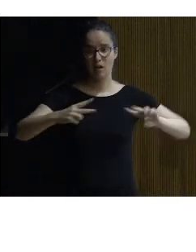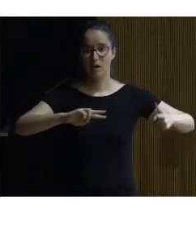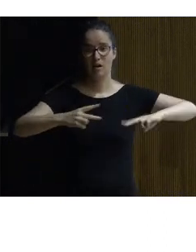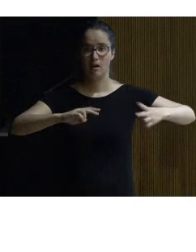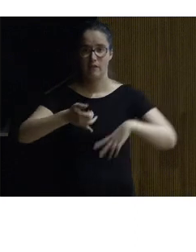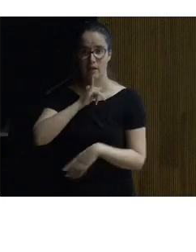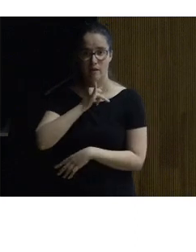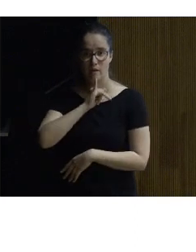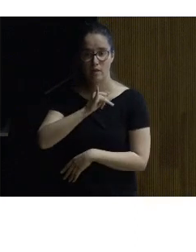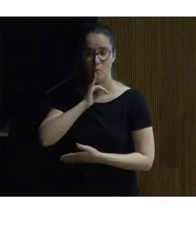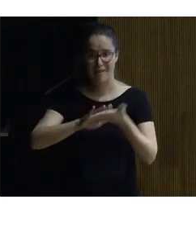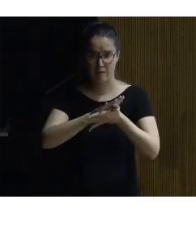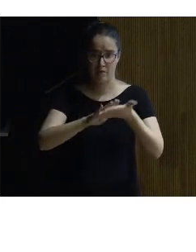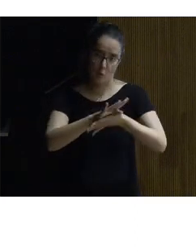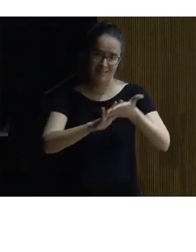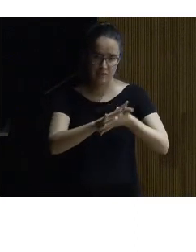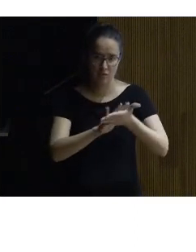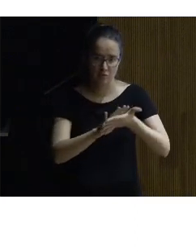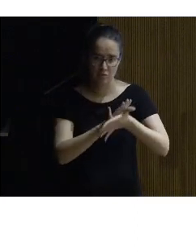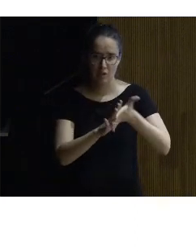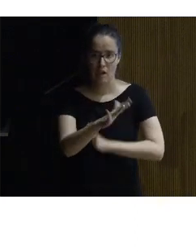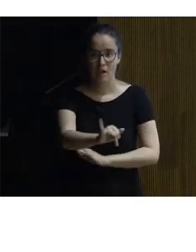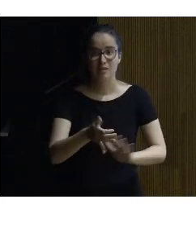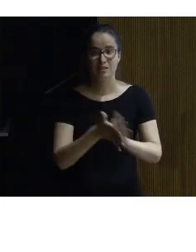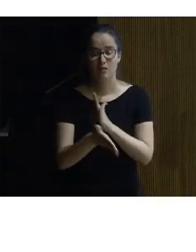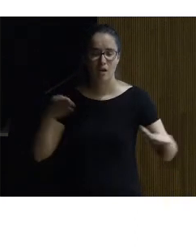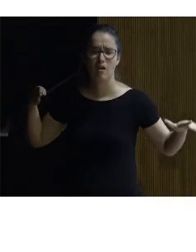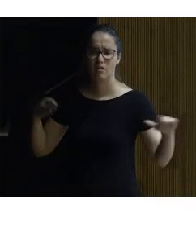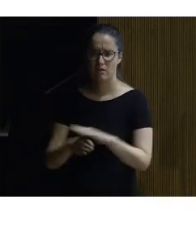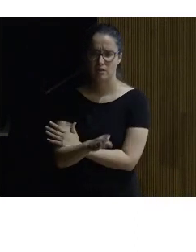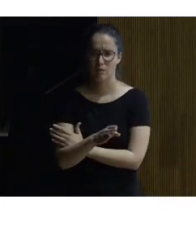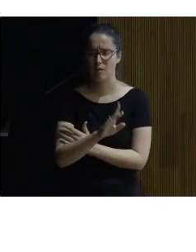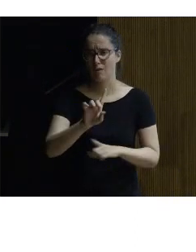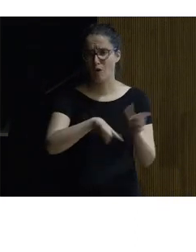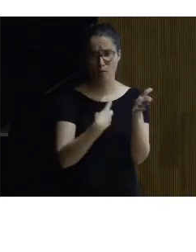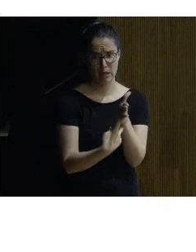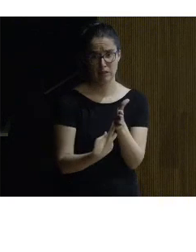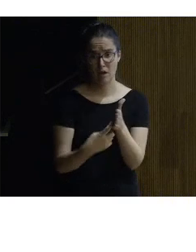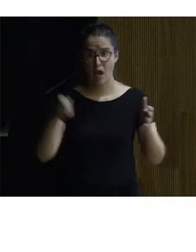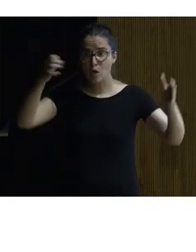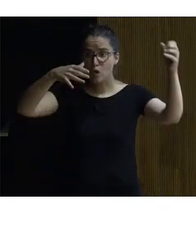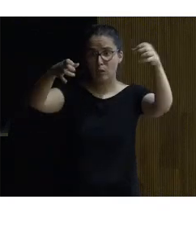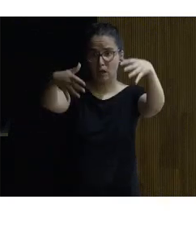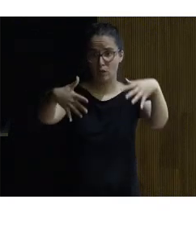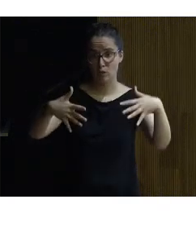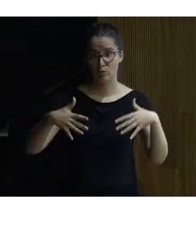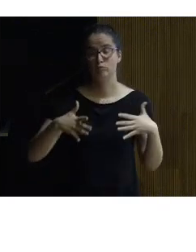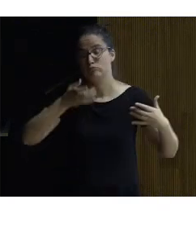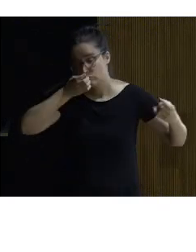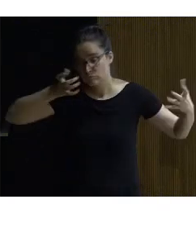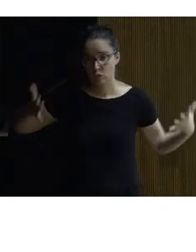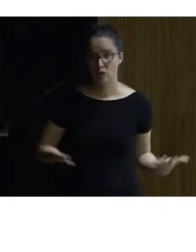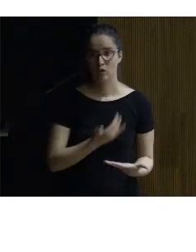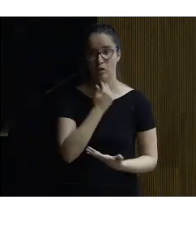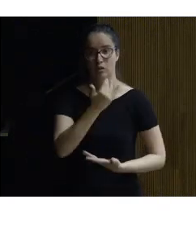en lengua de signos con lo cual se da una accesibilidad total la iluminación bueno es